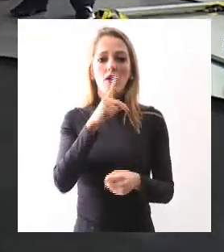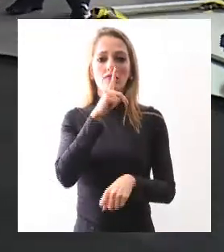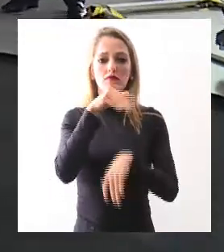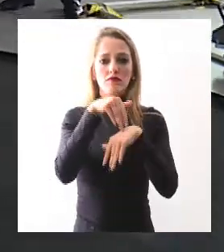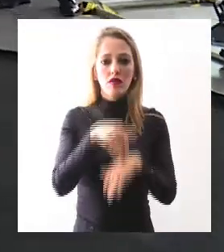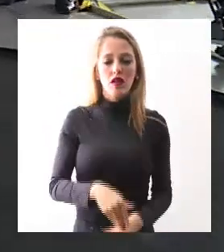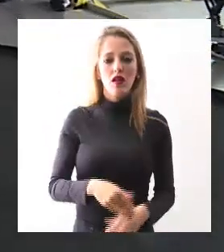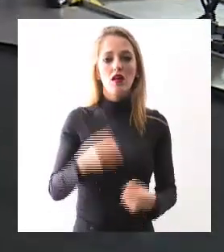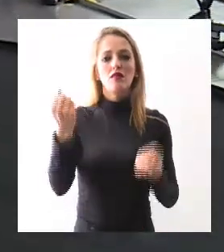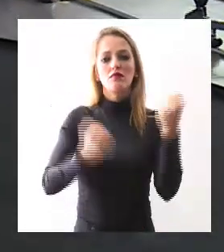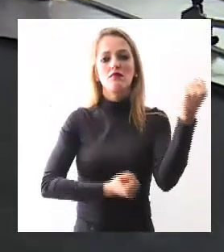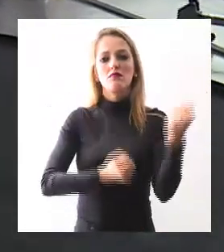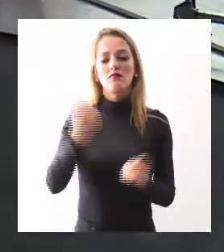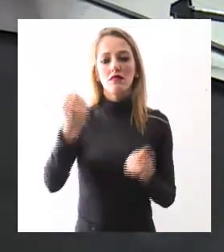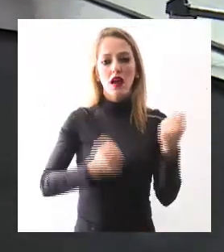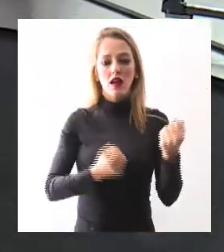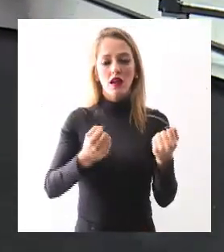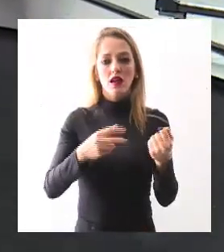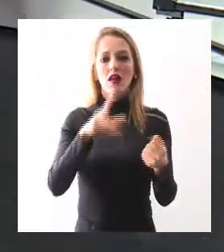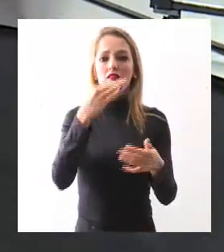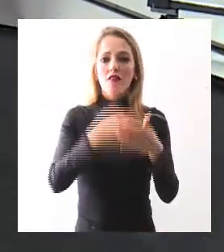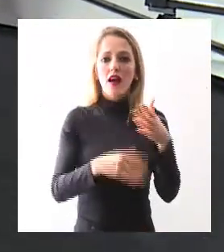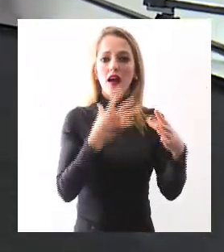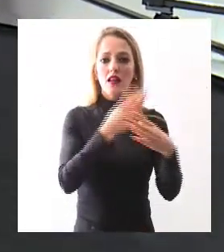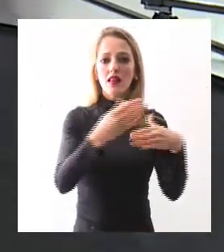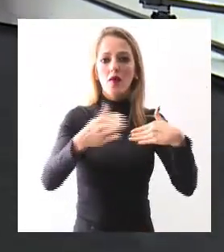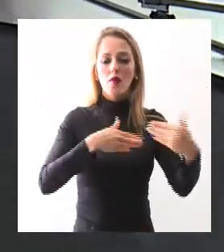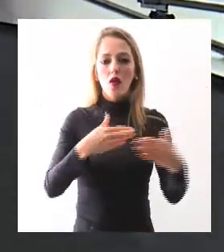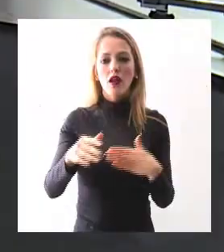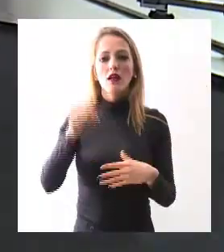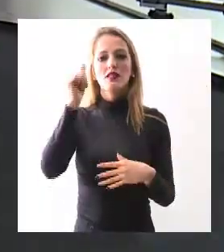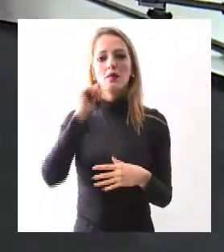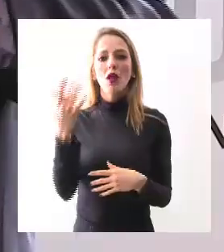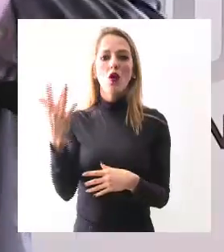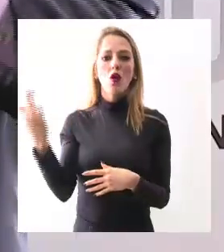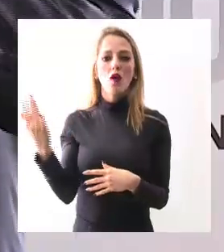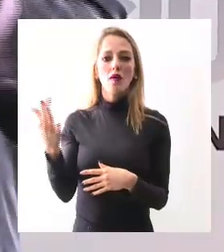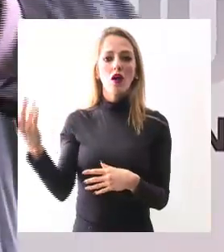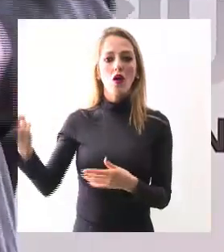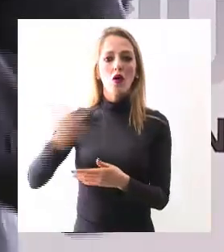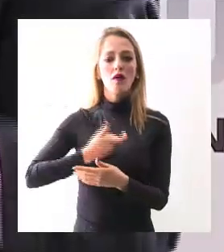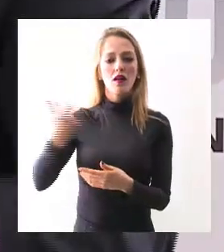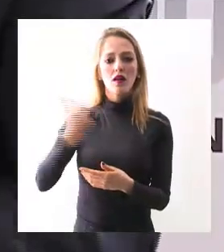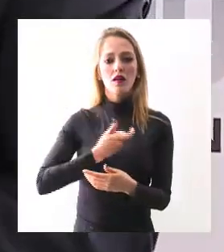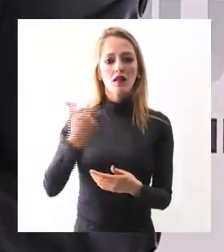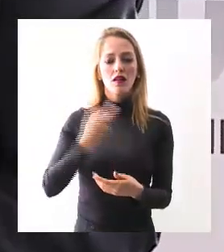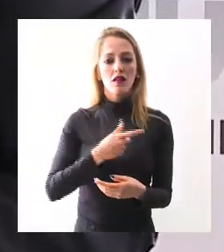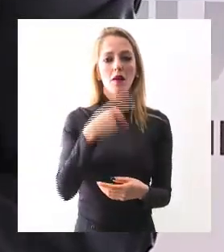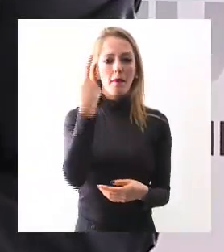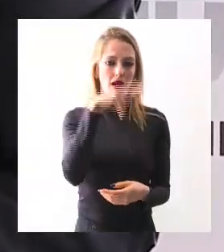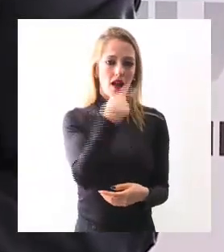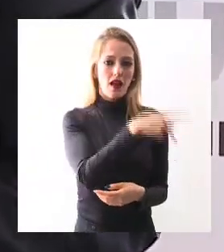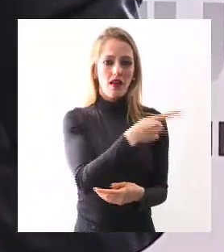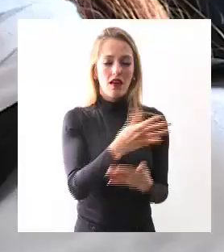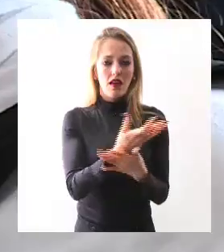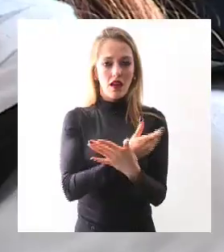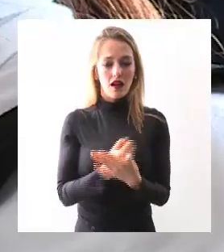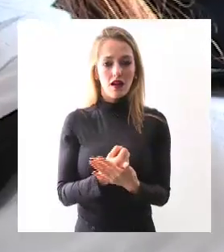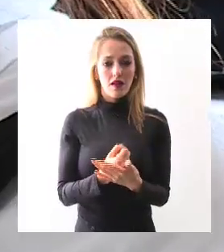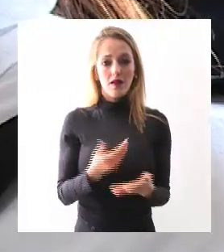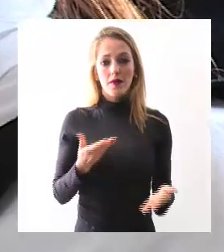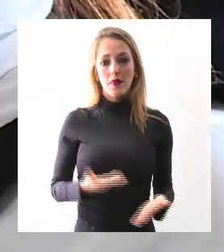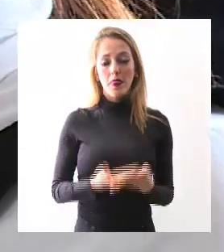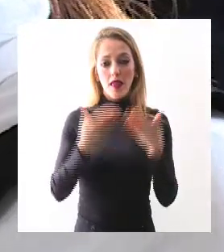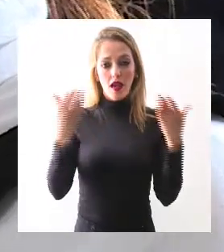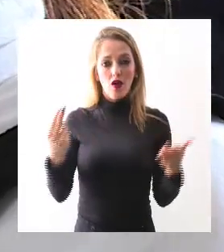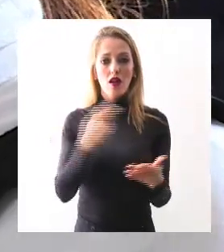a no invertirle, a no modernizarlo y a cobrar a mediodía y en la noche la sustentabilidad de su recurso. Ahora